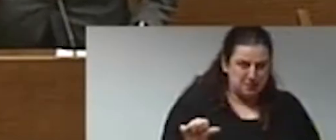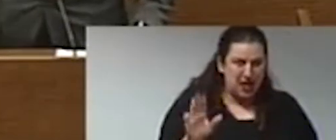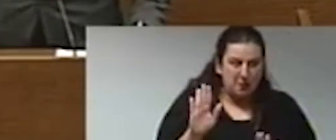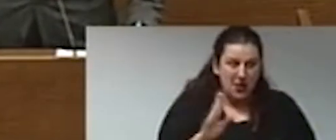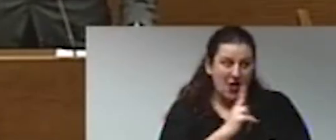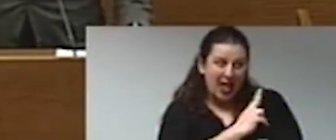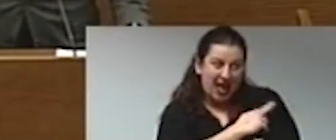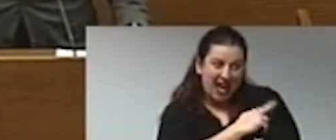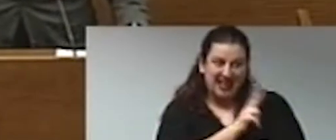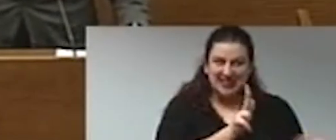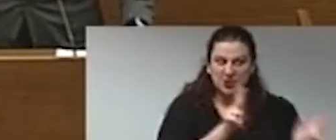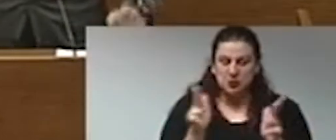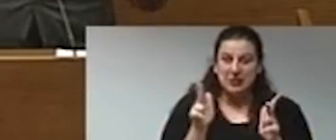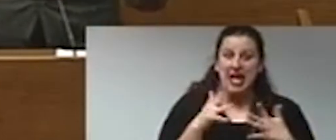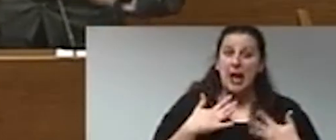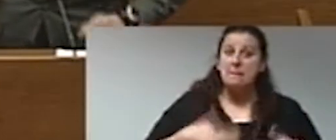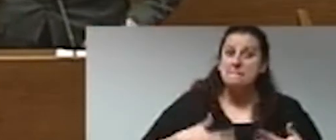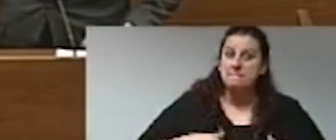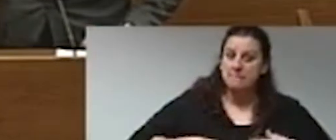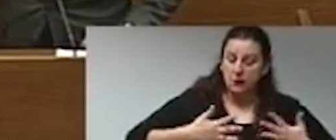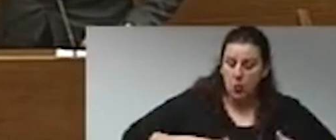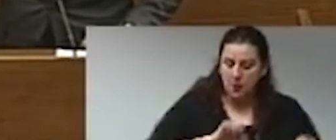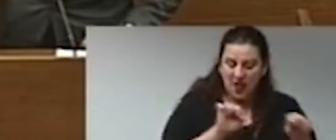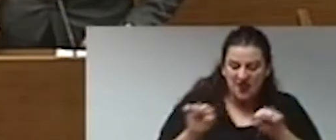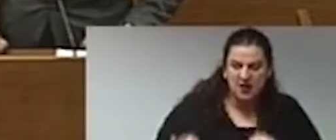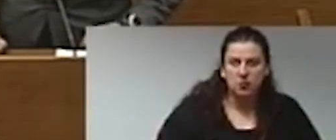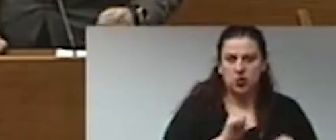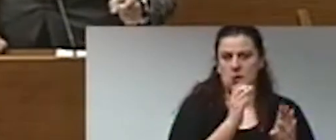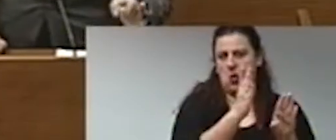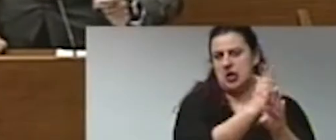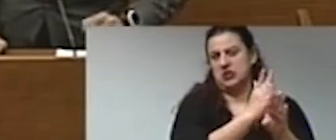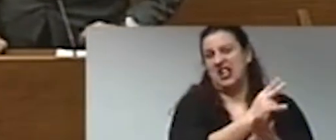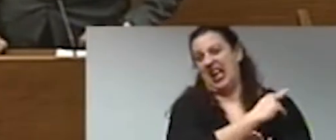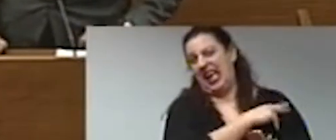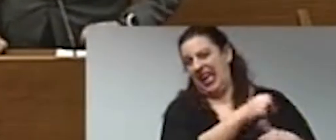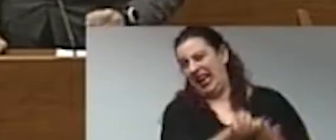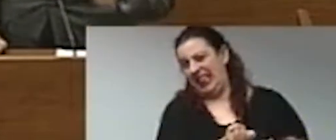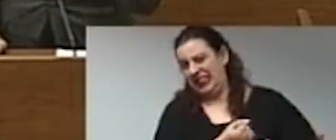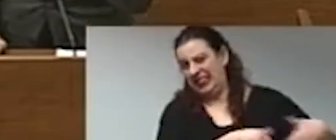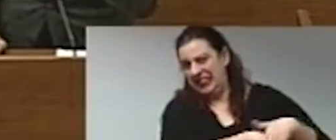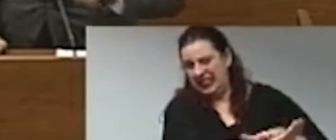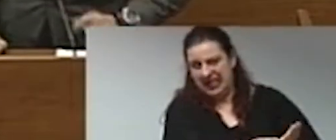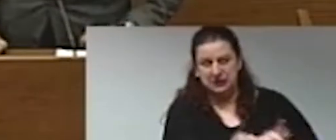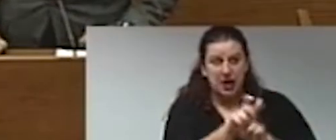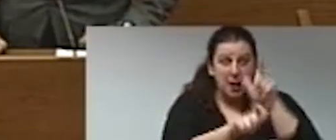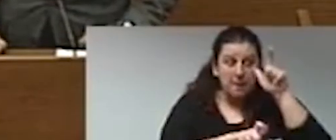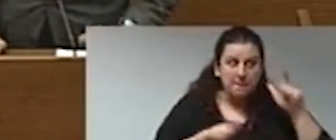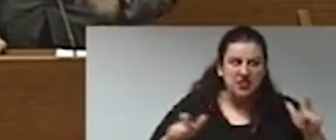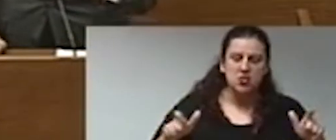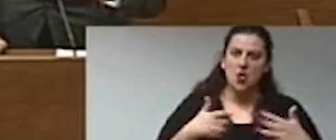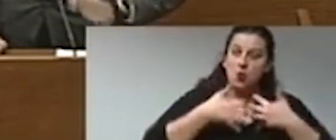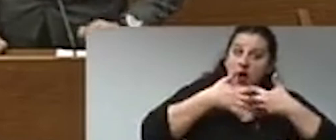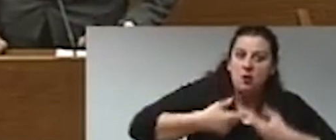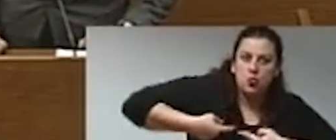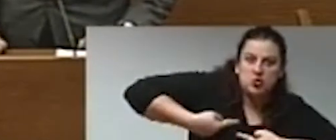escondían el material de protección. Póngase en los zapatos de esos profesionales que estaban enfrentándose al virus a los que usted negó la